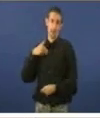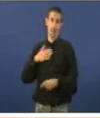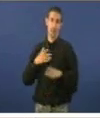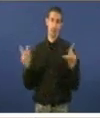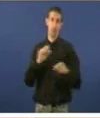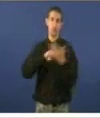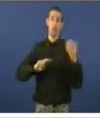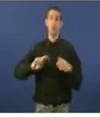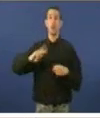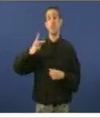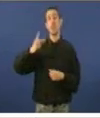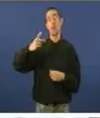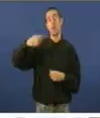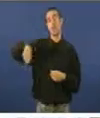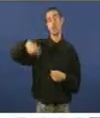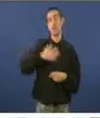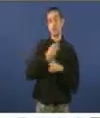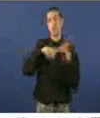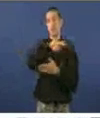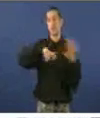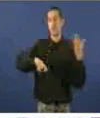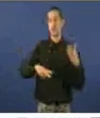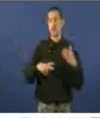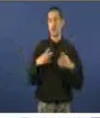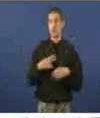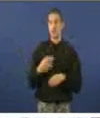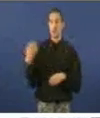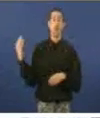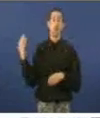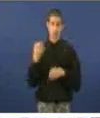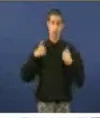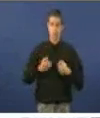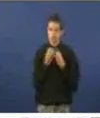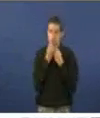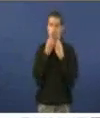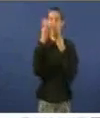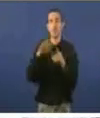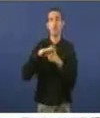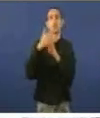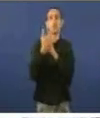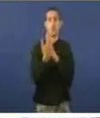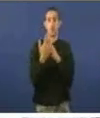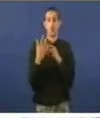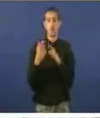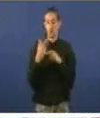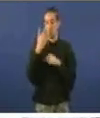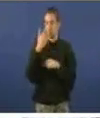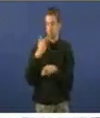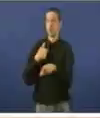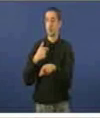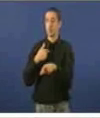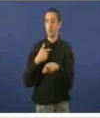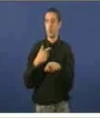vicepresidente da Asunta. Considero que é o meu deber informar acerca dunha situación que entorpece, ata límites